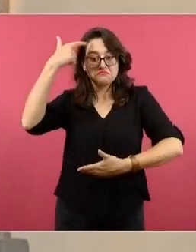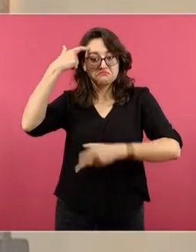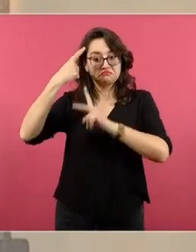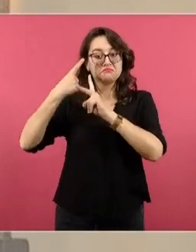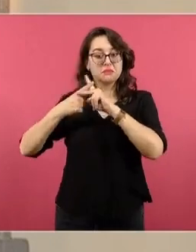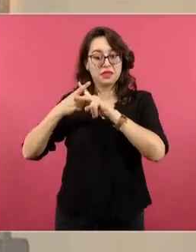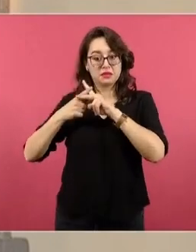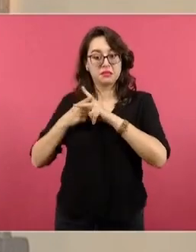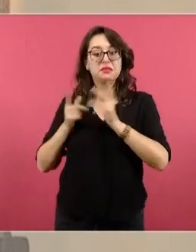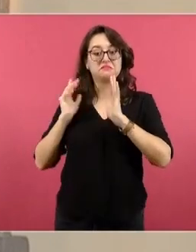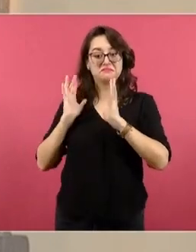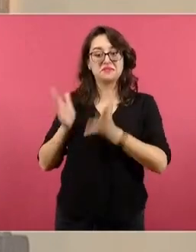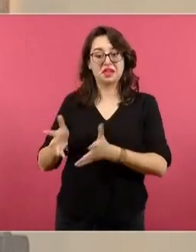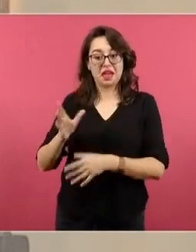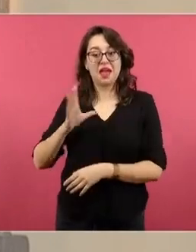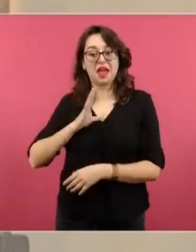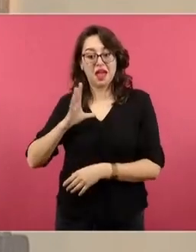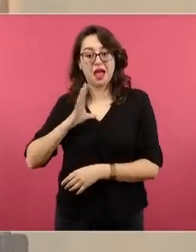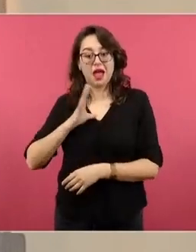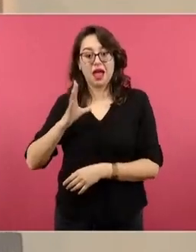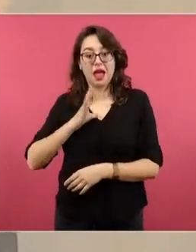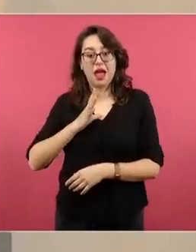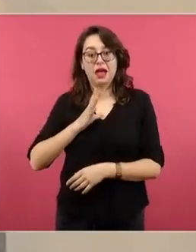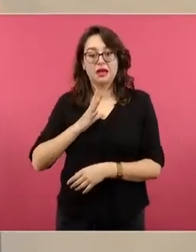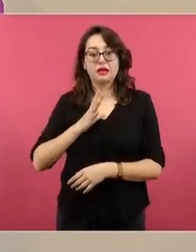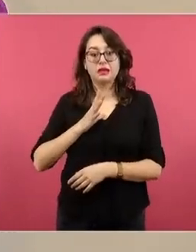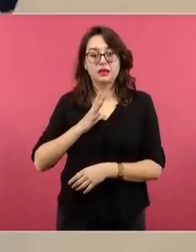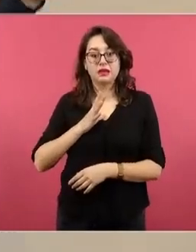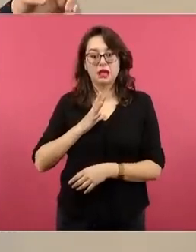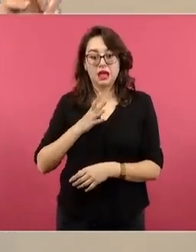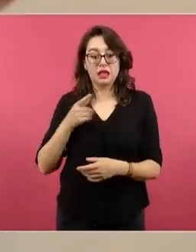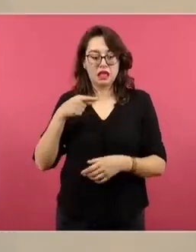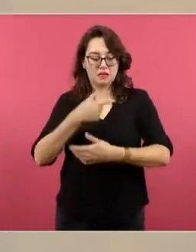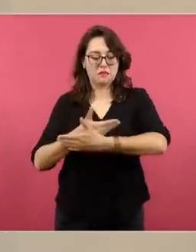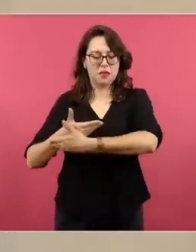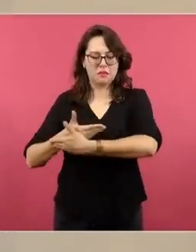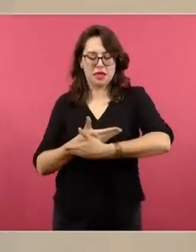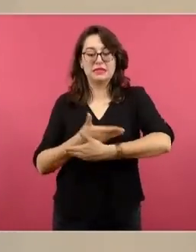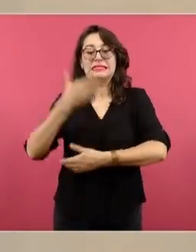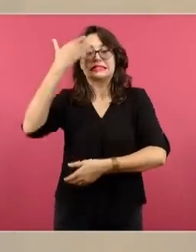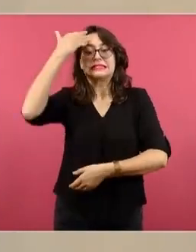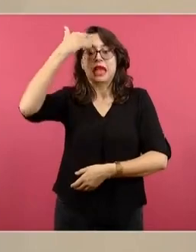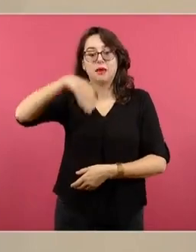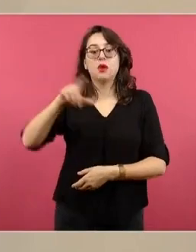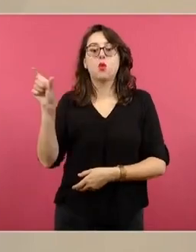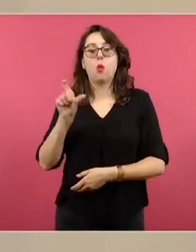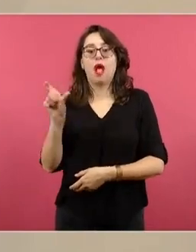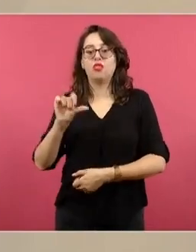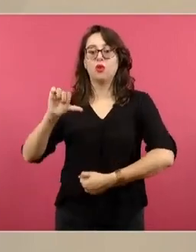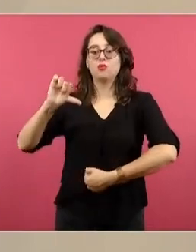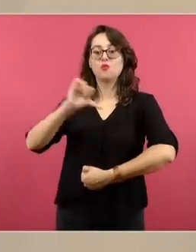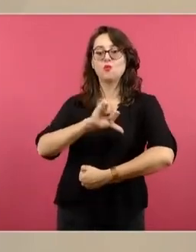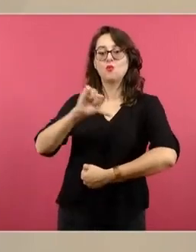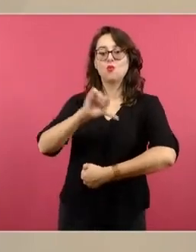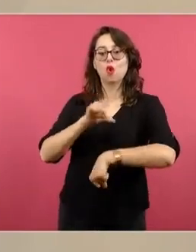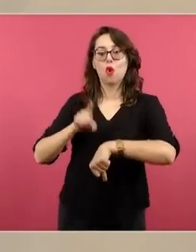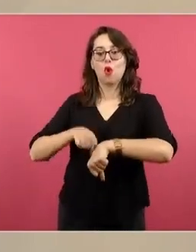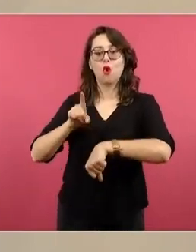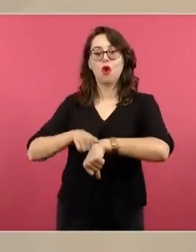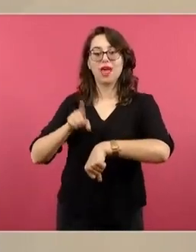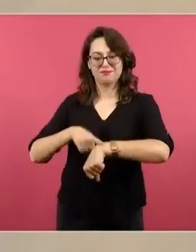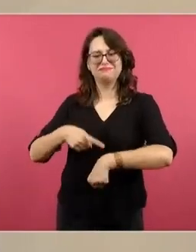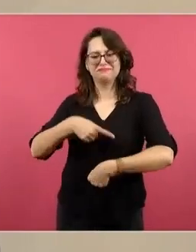en que el bebé está esperando que le den de comer, y mide el tiempo a través de comida en comida, él ya está haciendo esta